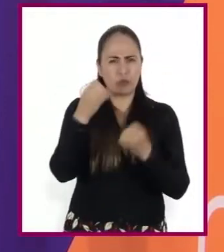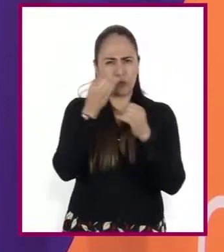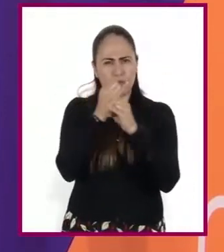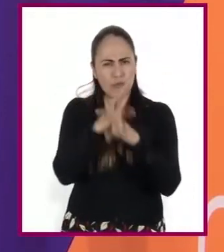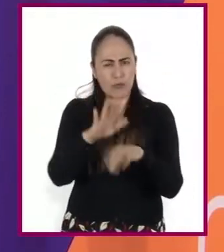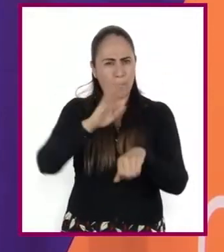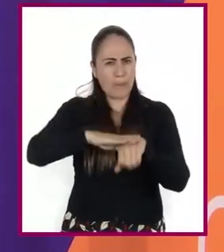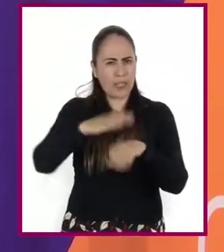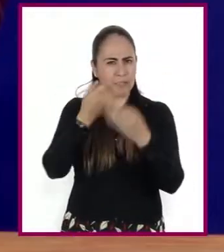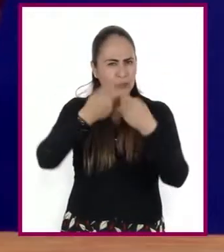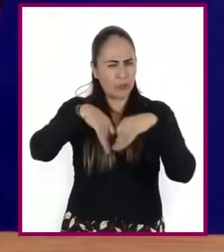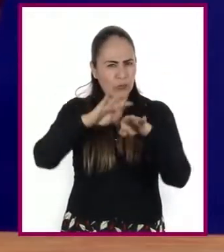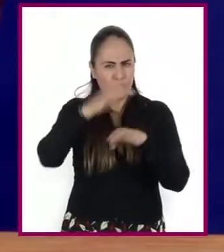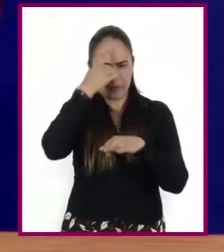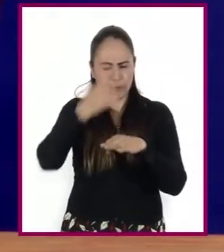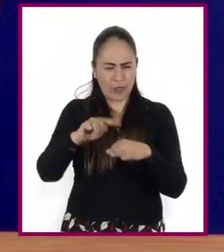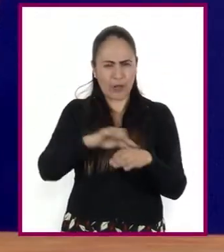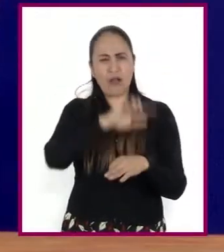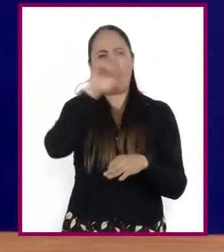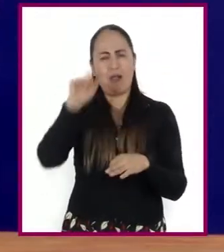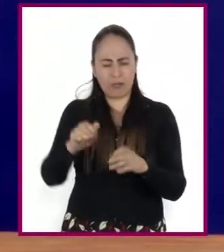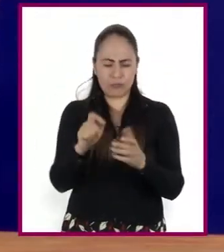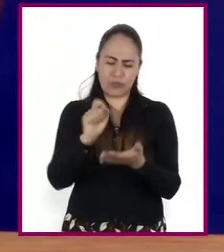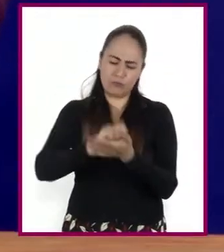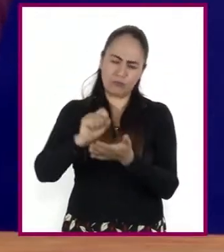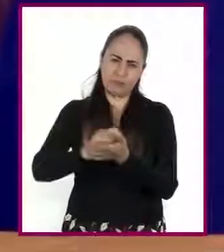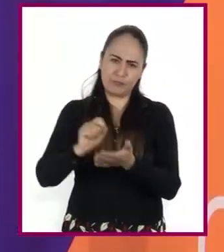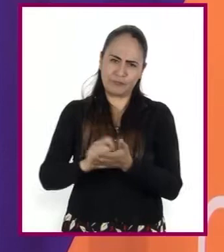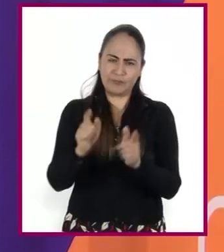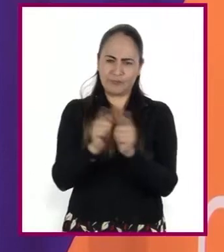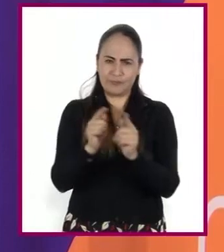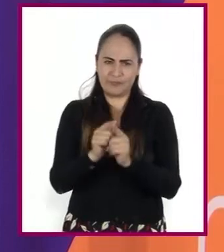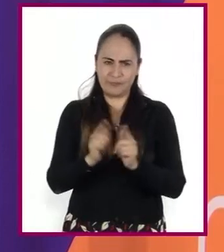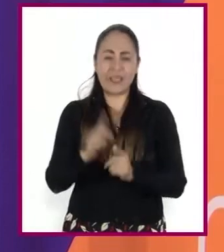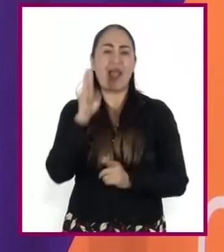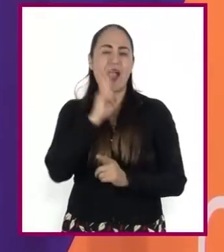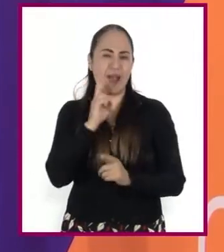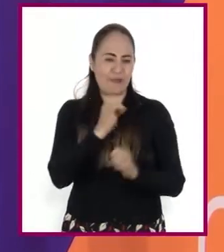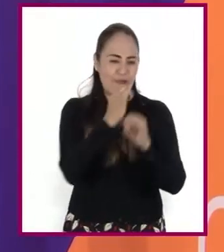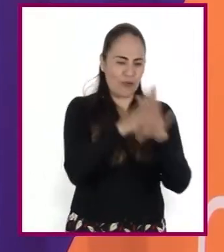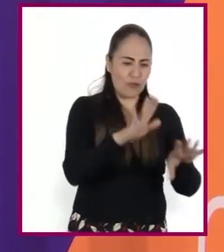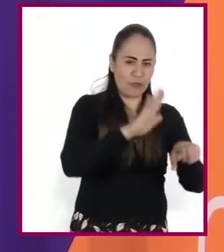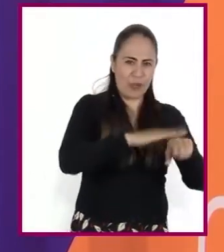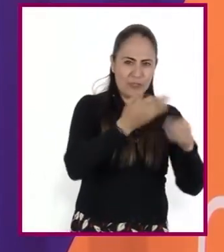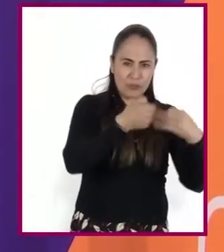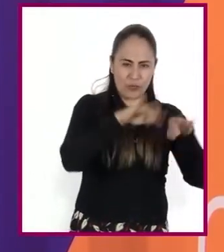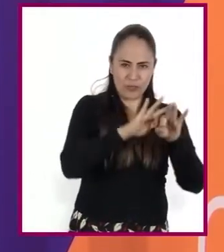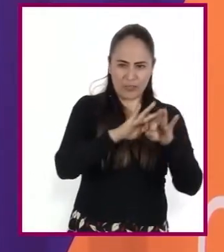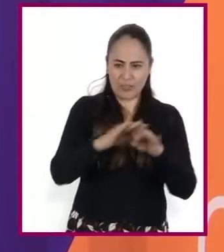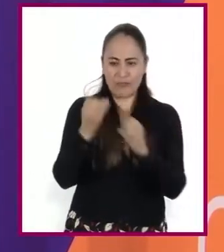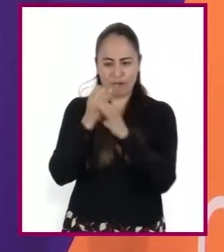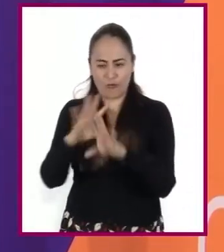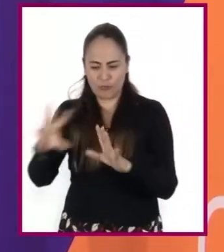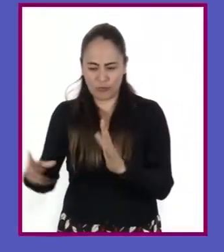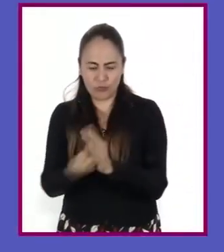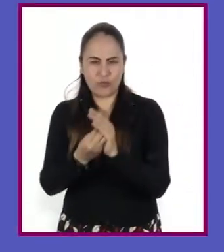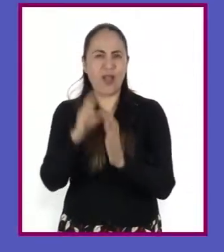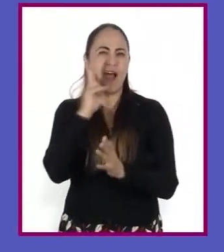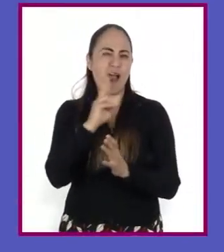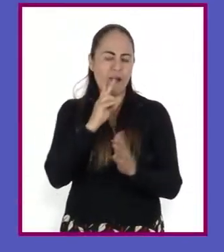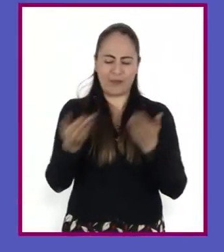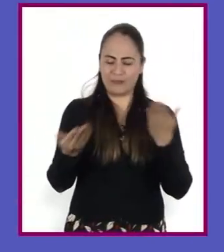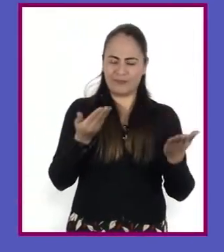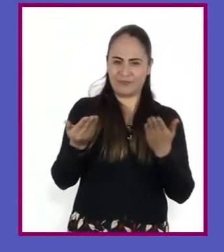nos ayude a elaborar resúmenes. Veamos para qué sirven ambas informaciones. Observemos la siguiente diapositiva.